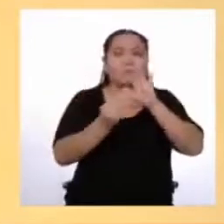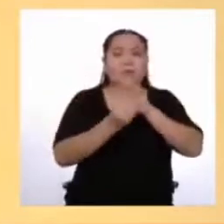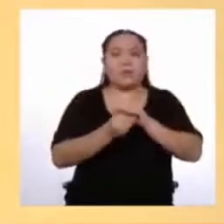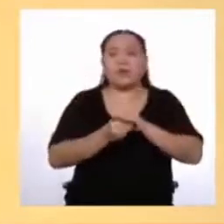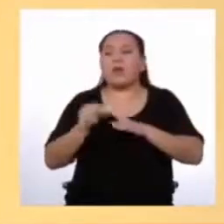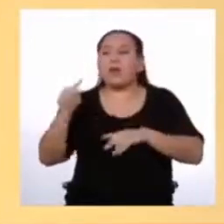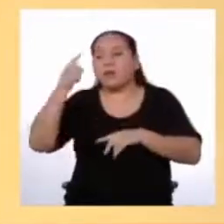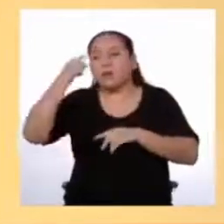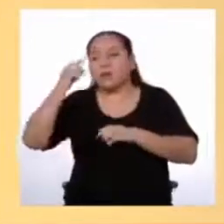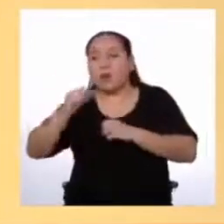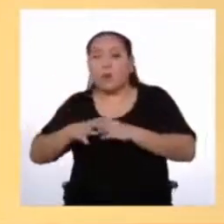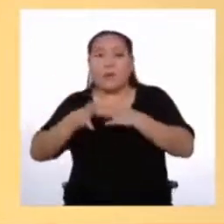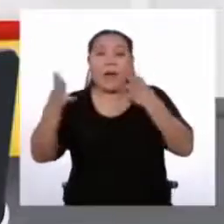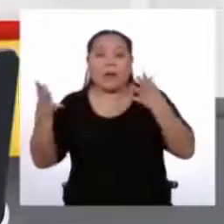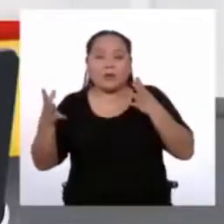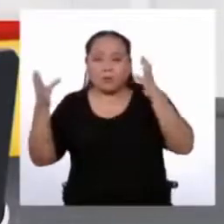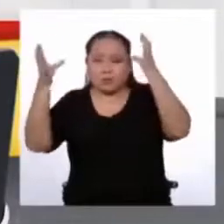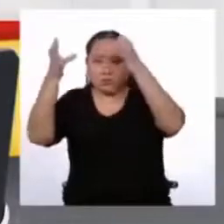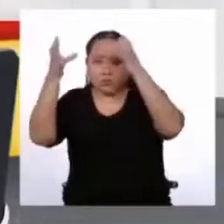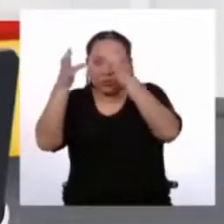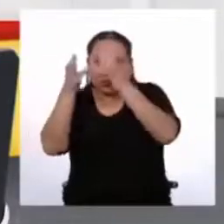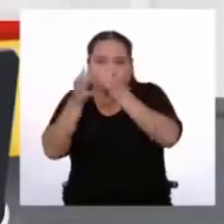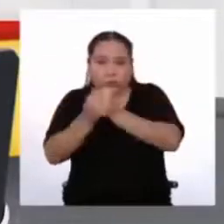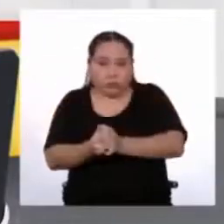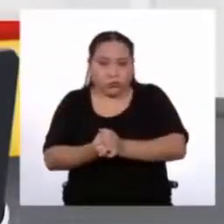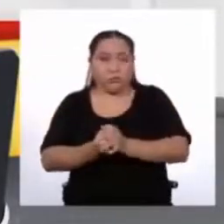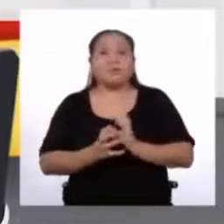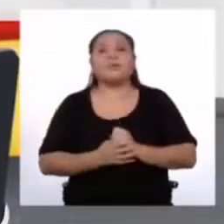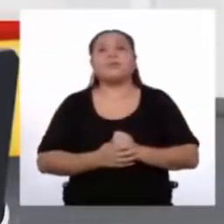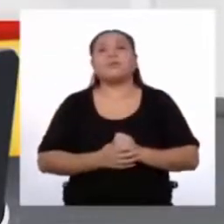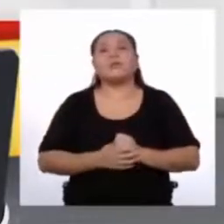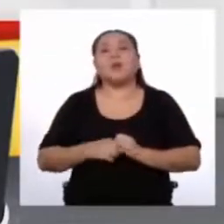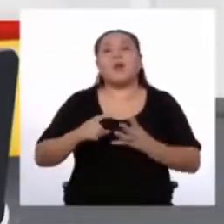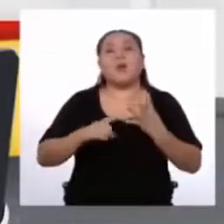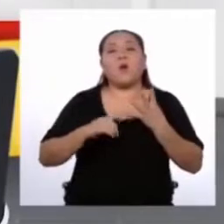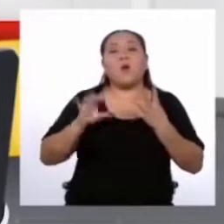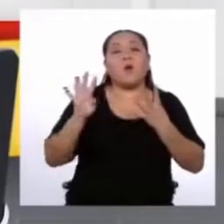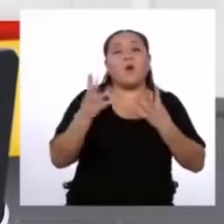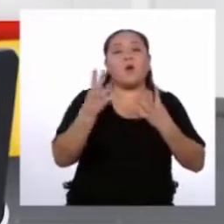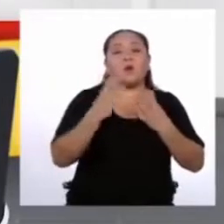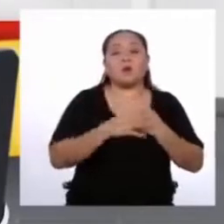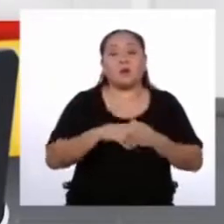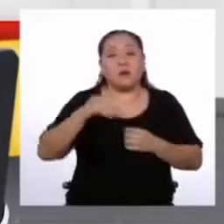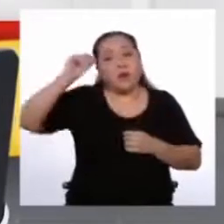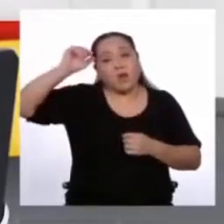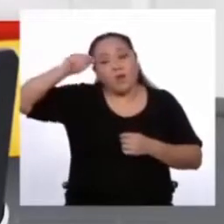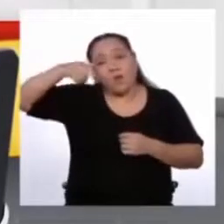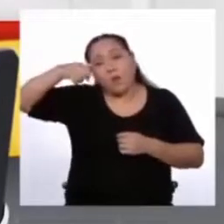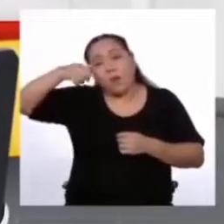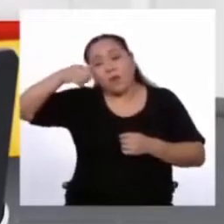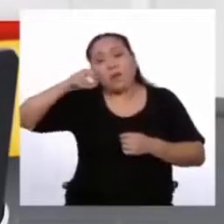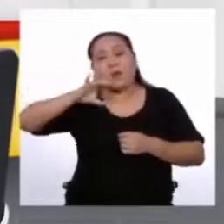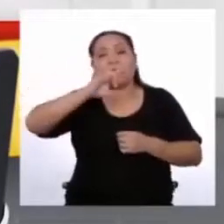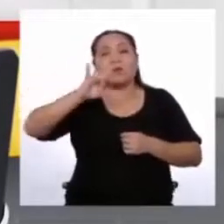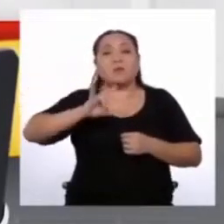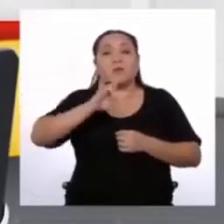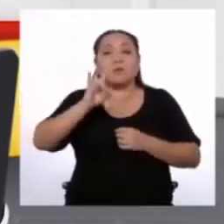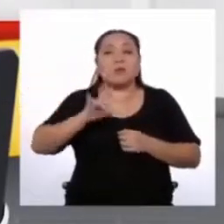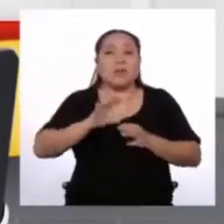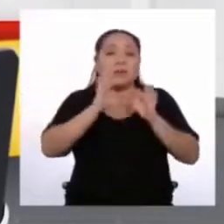De lo general a lo particular Y cuarto Recuerda que es importante El uso de recursos